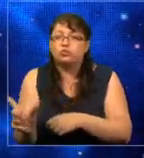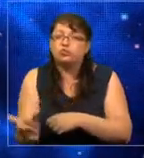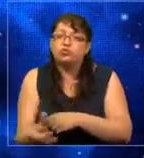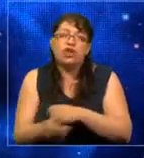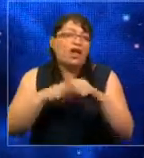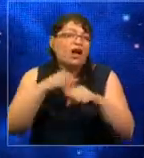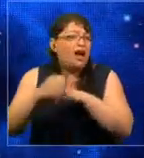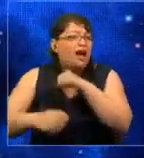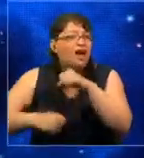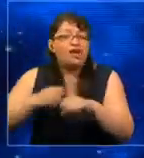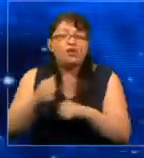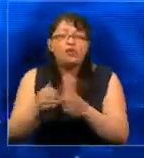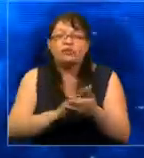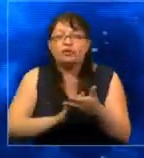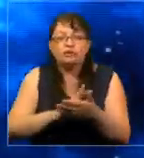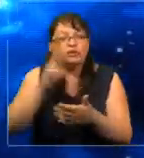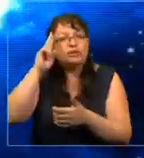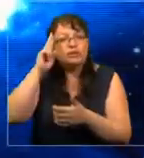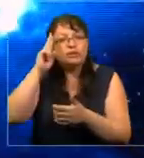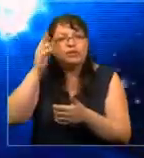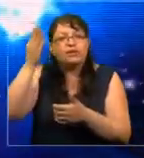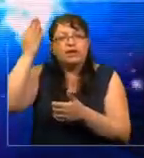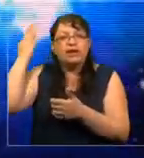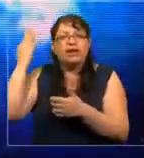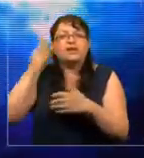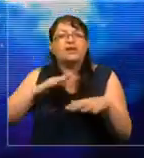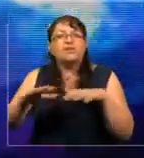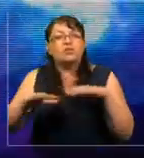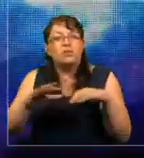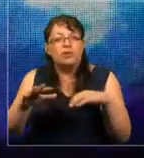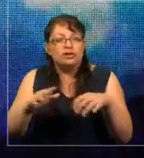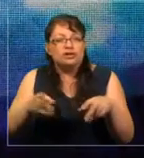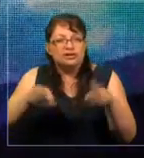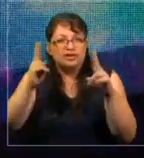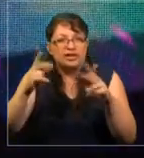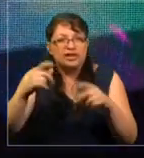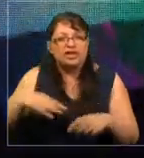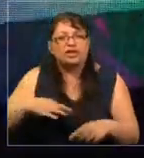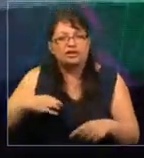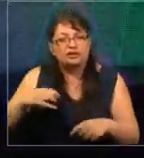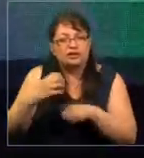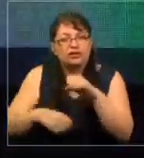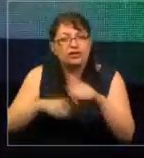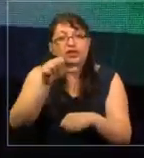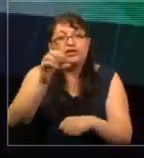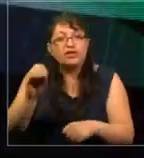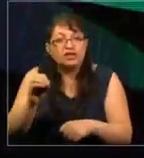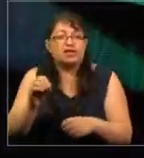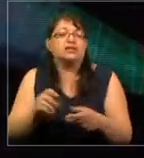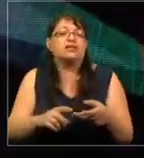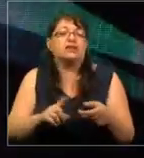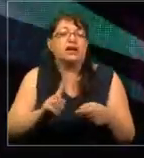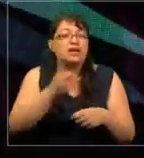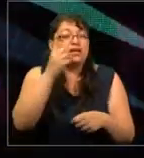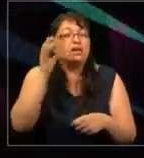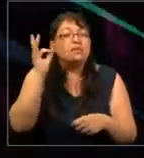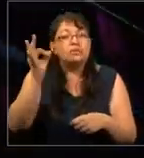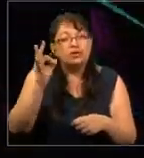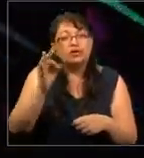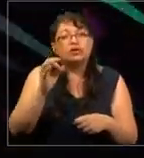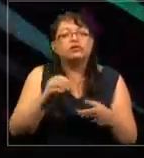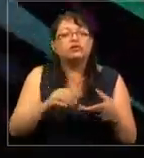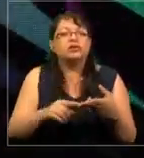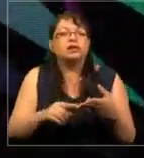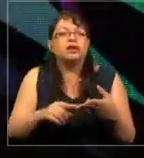ejemplo, si recordamos el movimiento de derechos civiles de los años 60, la primera reunión que tuvo Martin Luther King